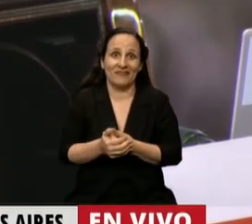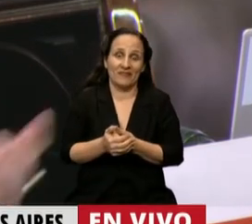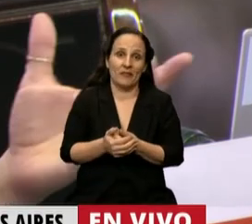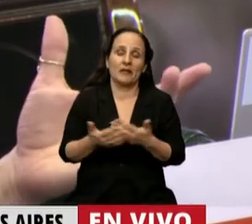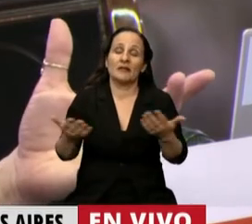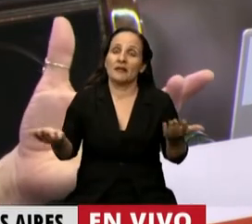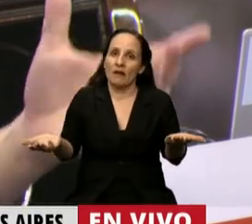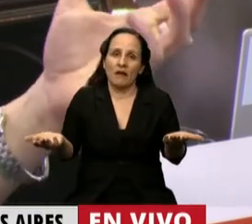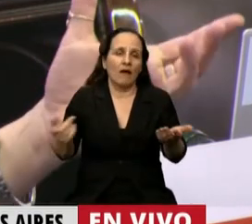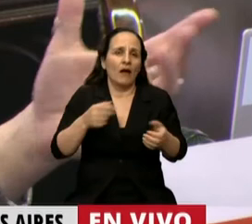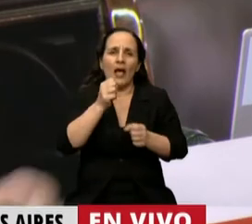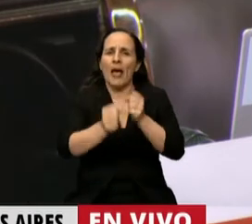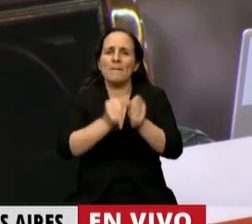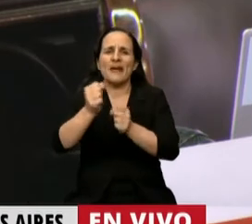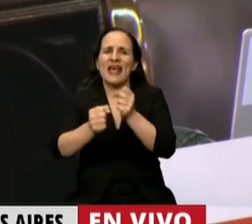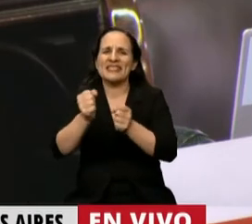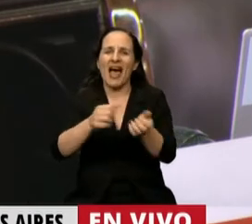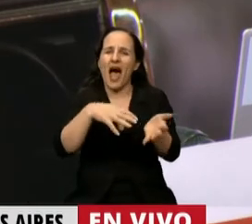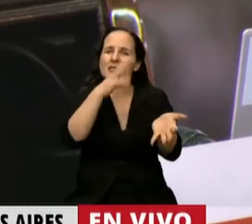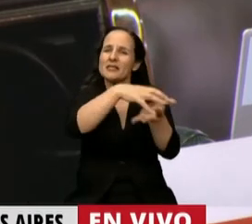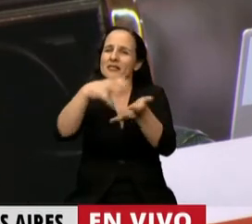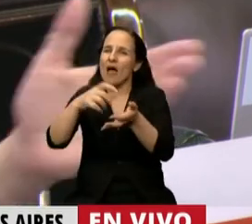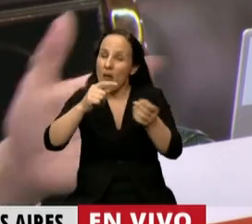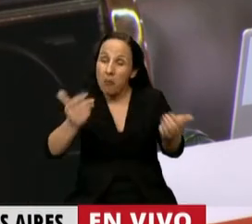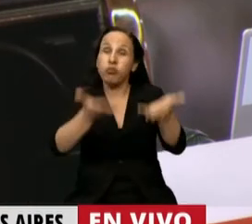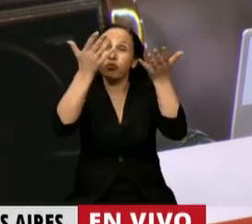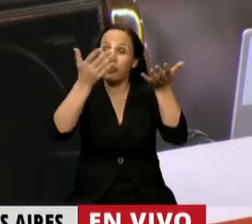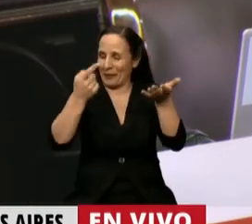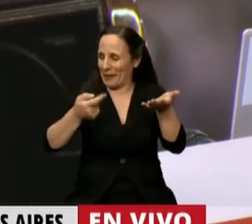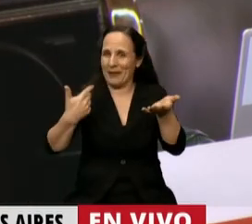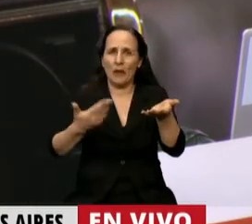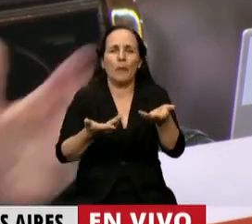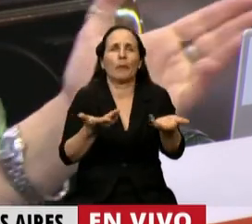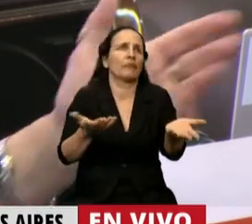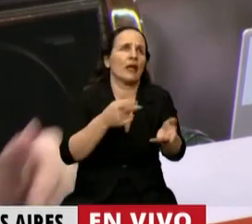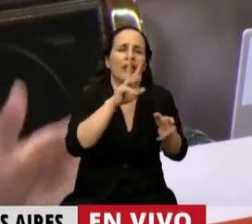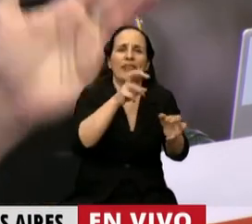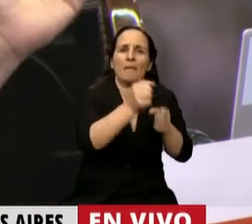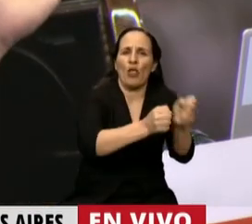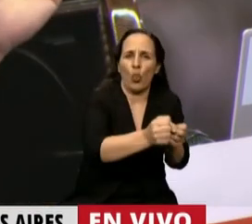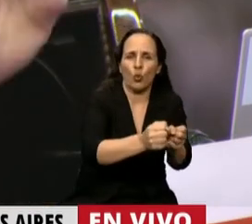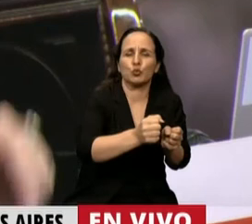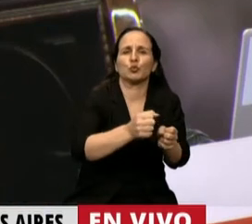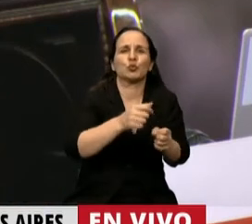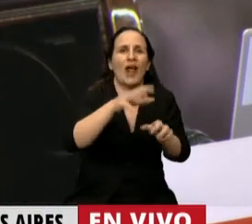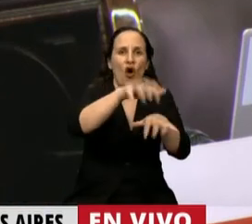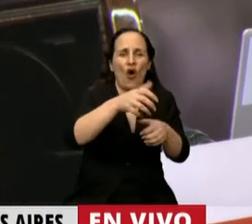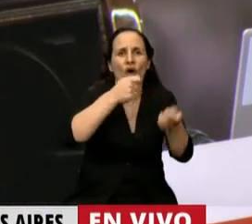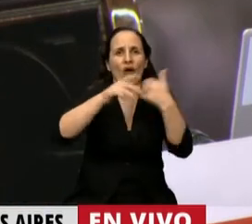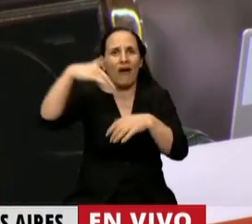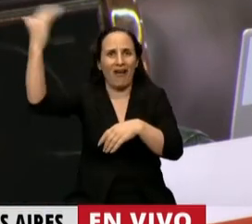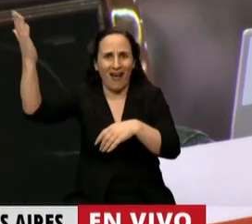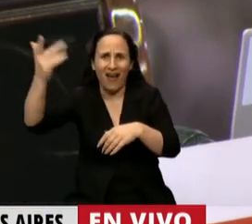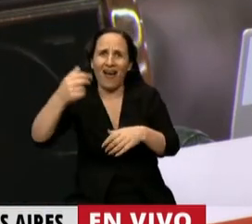hemos, digamos, todas las empresas unicornios argentinas en los rubros, por ejemplo, industriales o de agroexportación obtienen